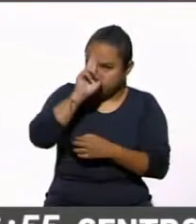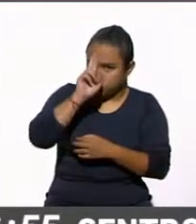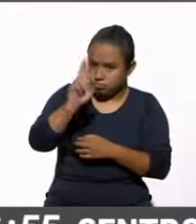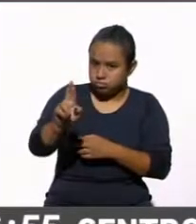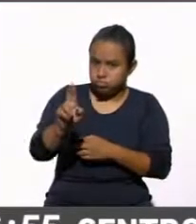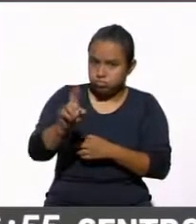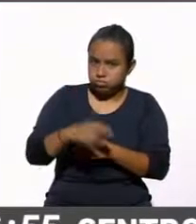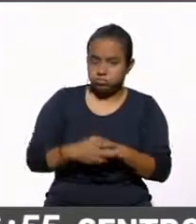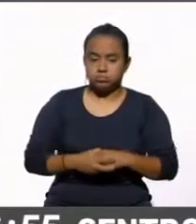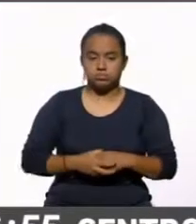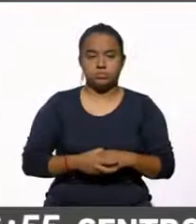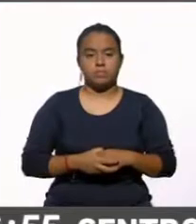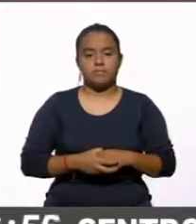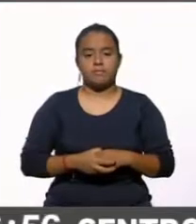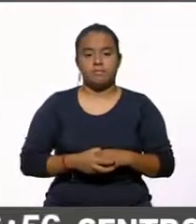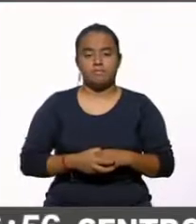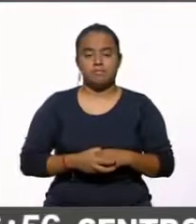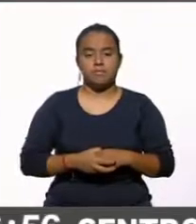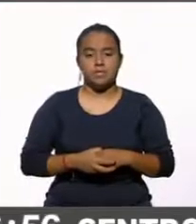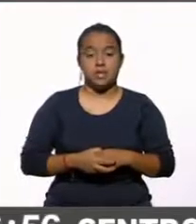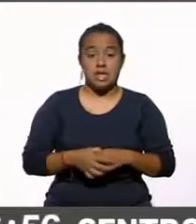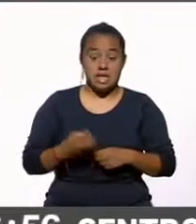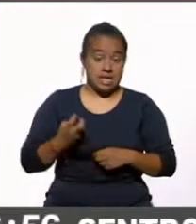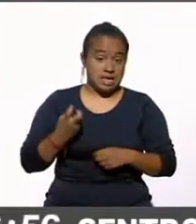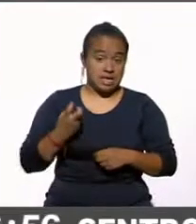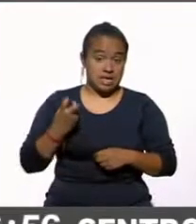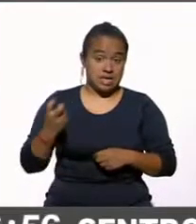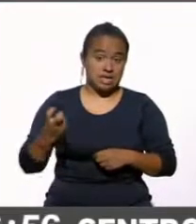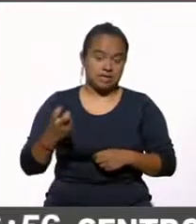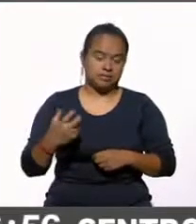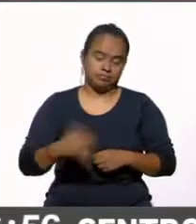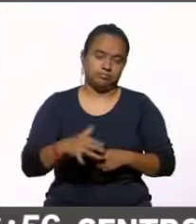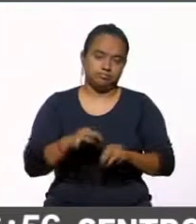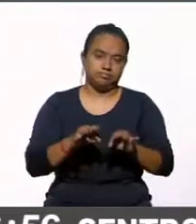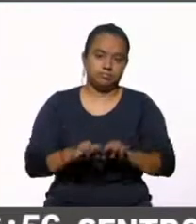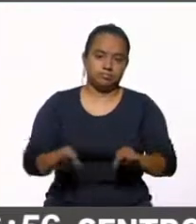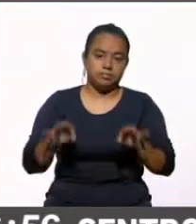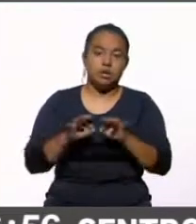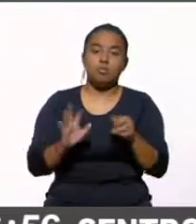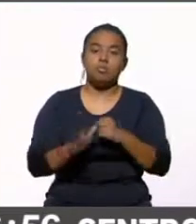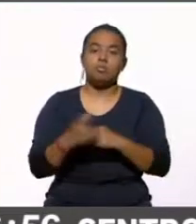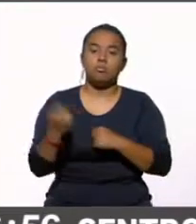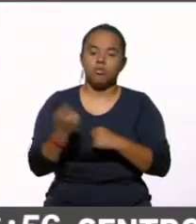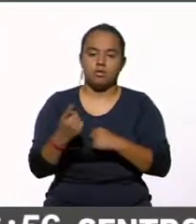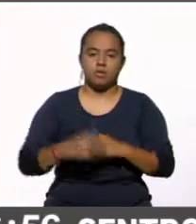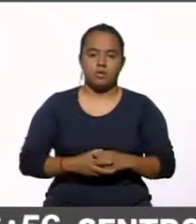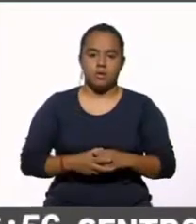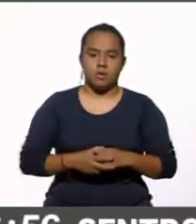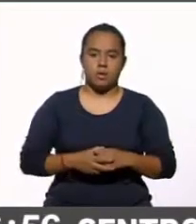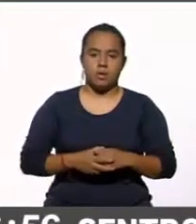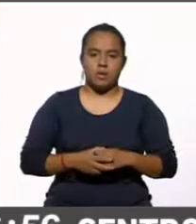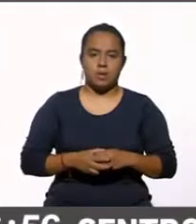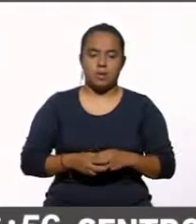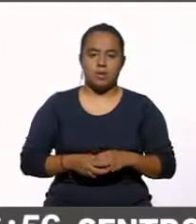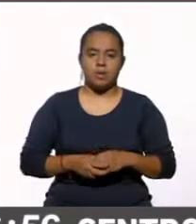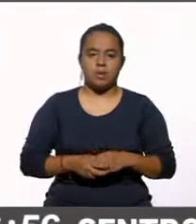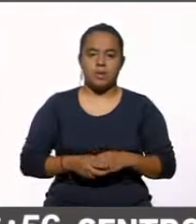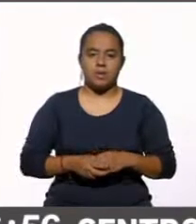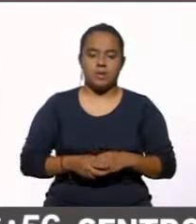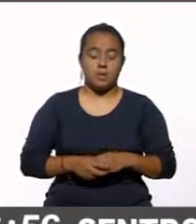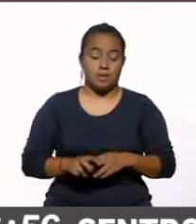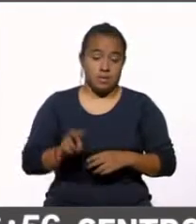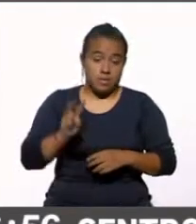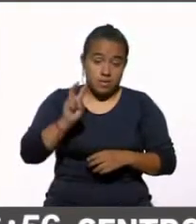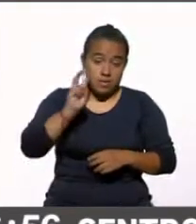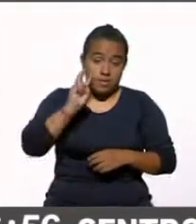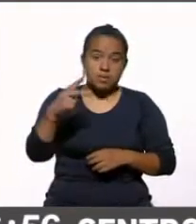migrantes centroamericanos. Esta me parece muy importante porque si ves